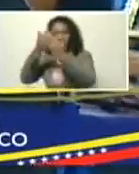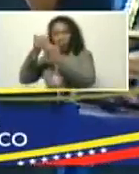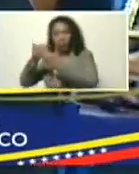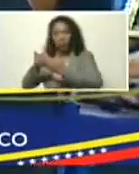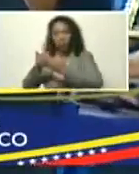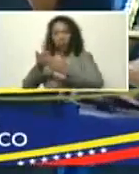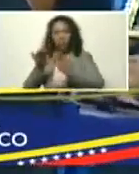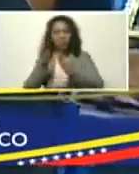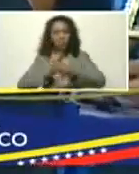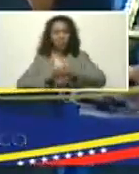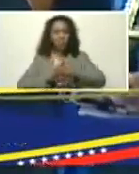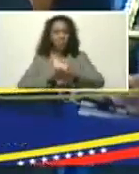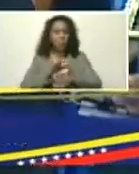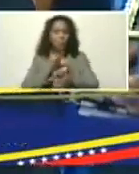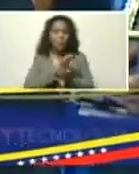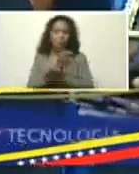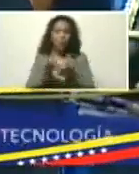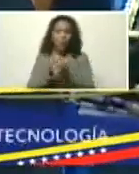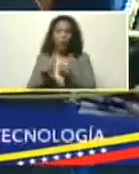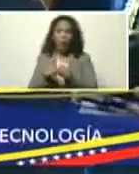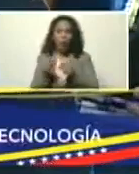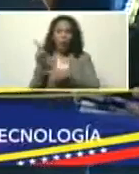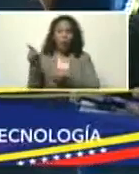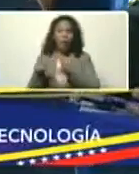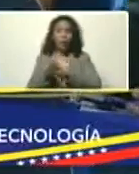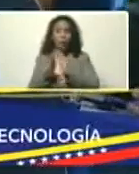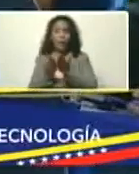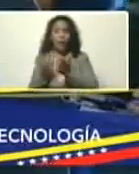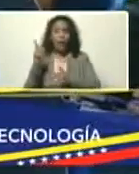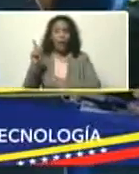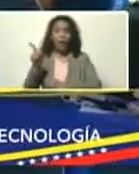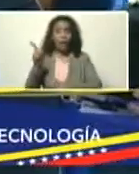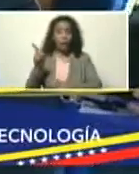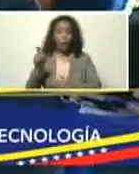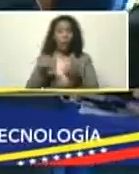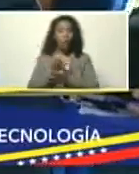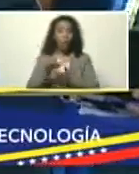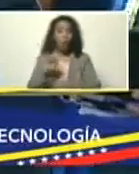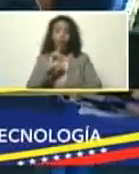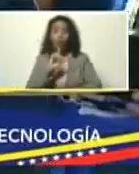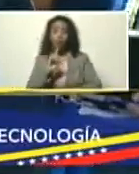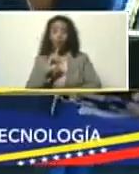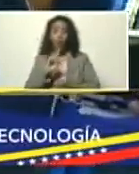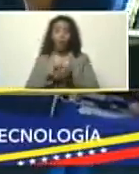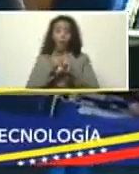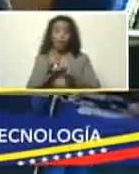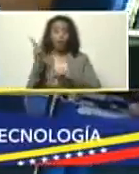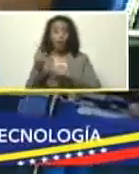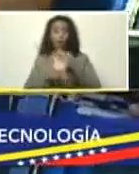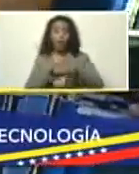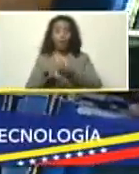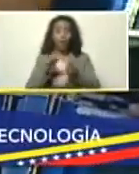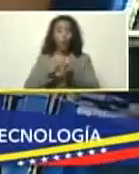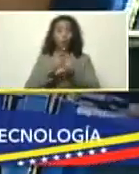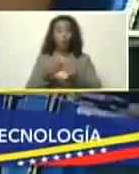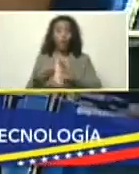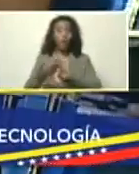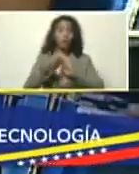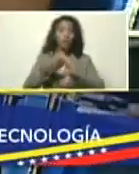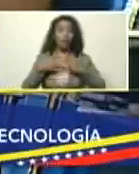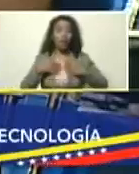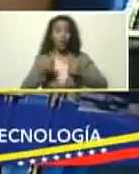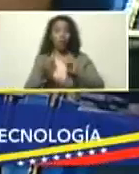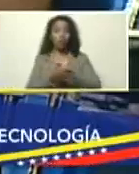las consecuencias, de la crisis climática, ya es una crisis, no es un cambio, esto está generando, afectaciones completas, en la salud, en la biodiversidad,